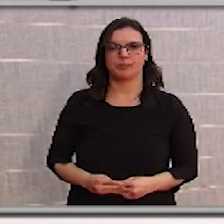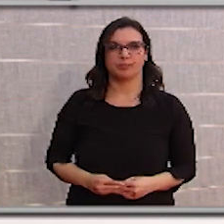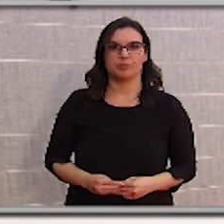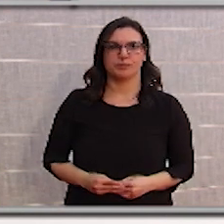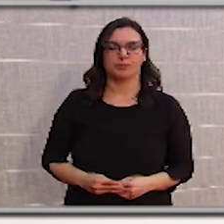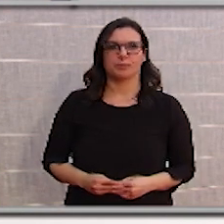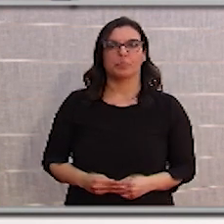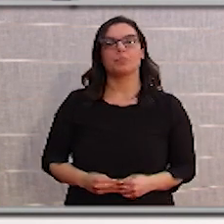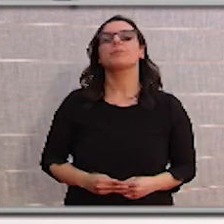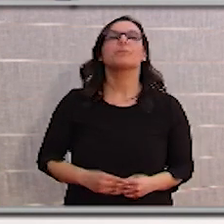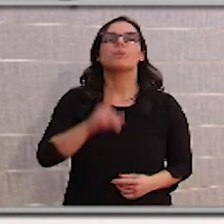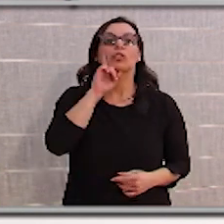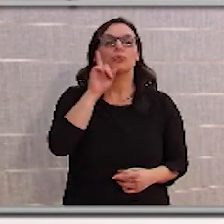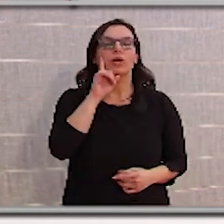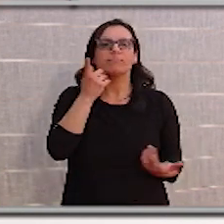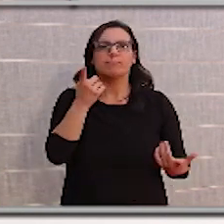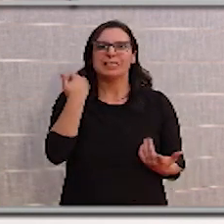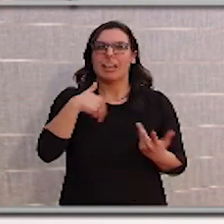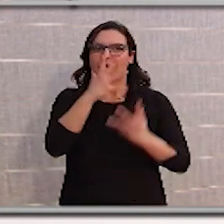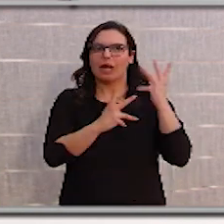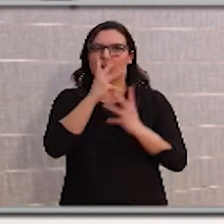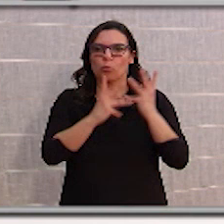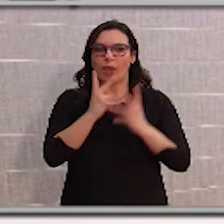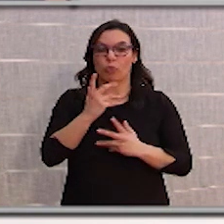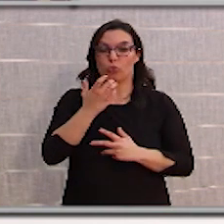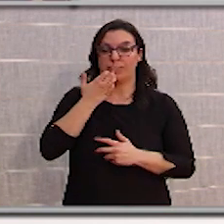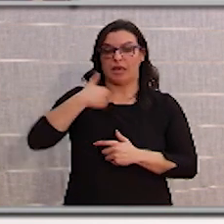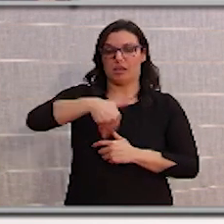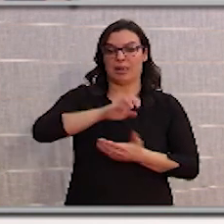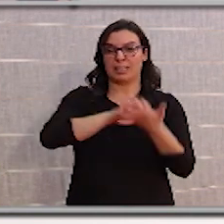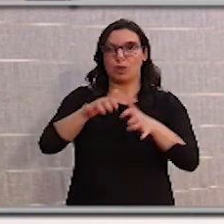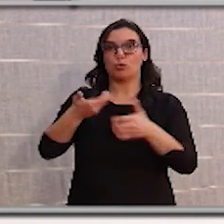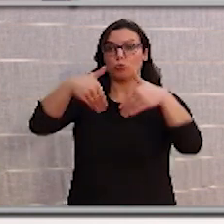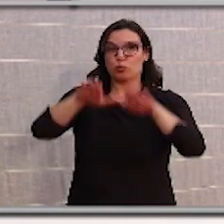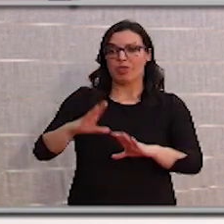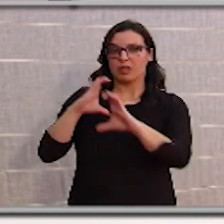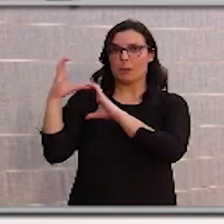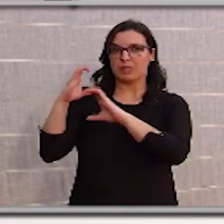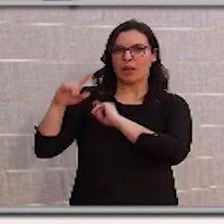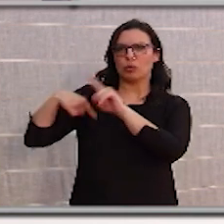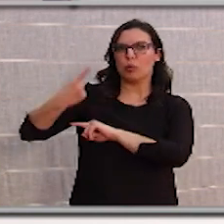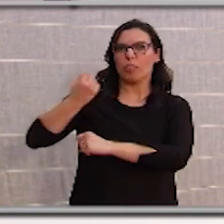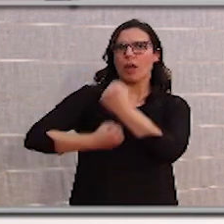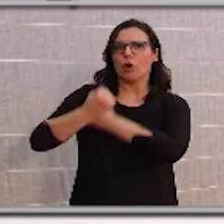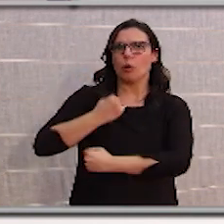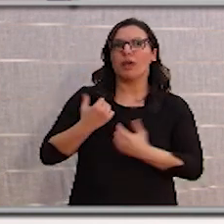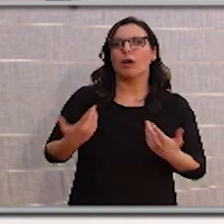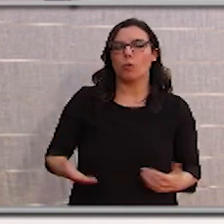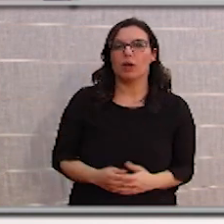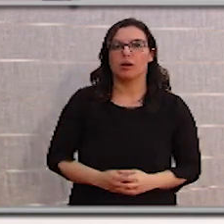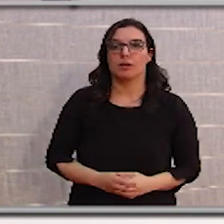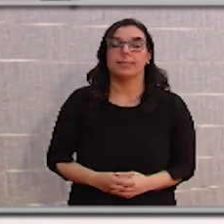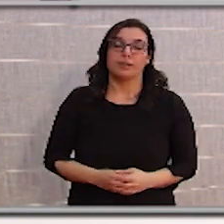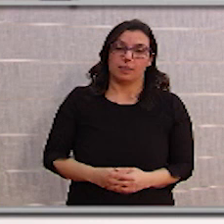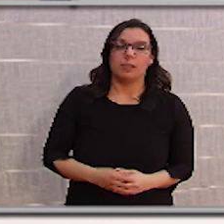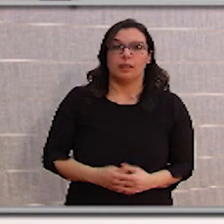No sé si saben qué repercusión económica va a tener la suspensión de la Semana Santa aquí en Castilla y León. Bastante importante, imagino. La repercusión que va a tener, sí. De hecho,